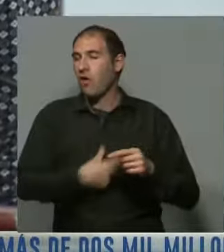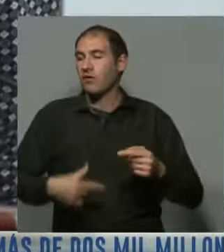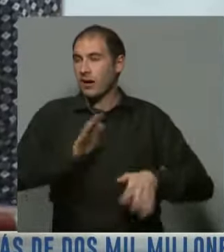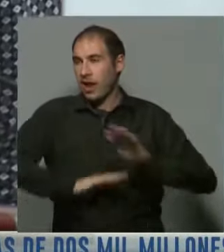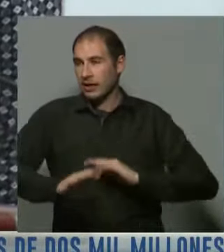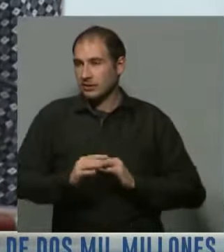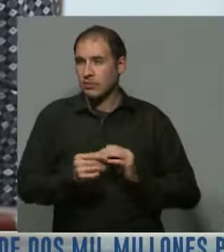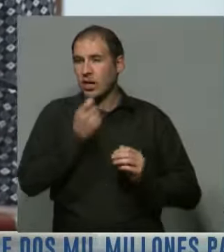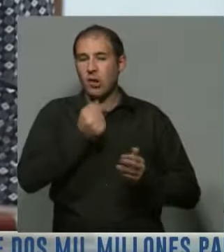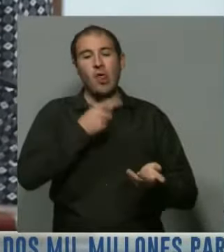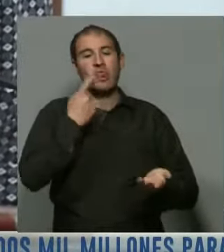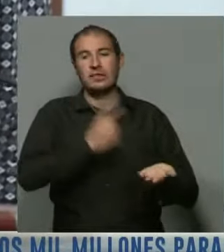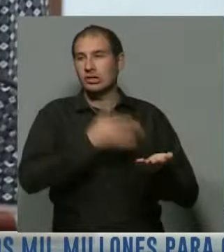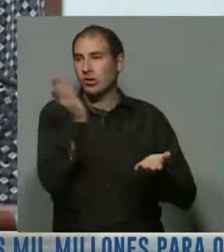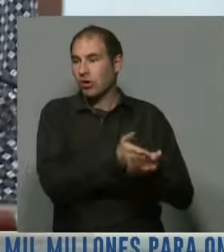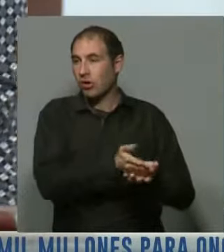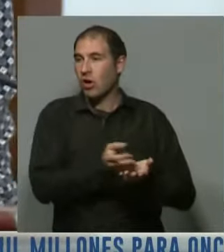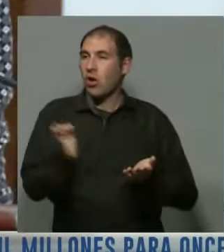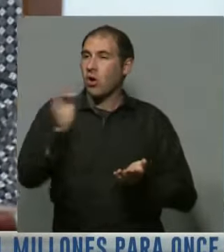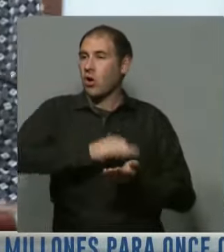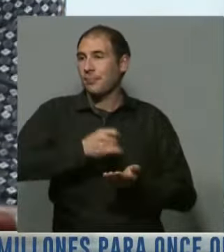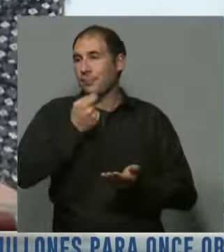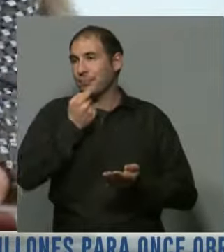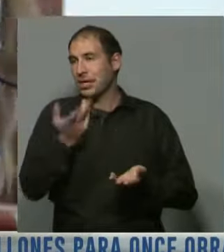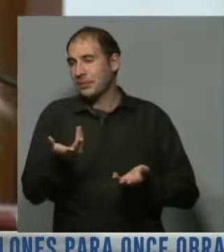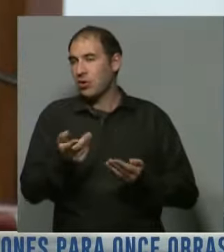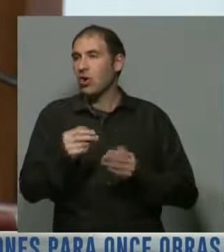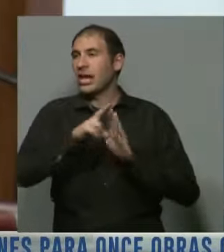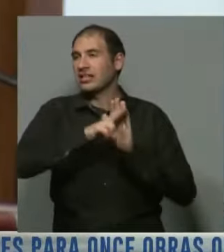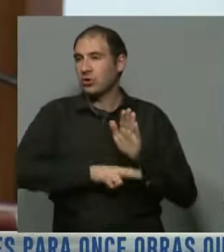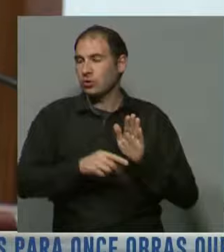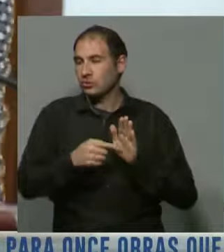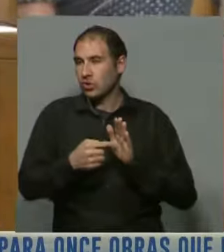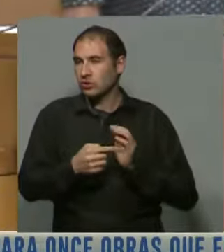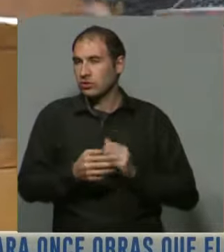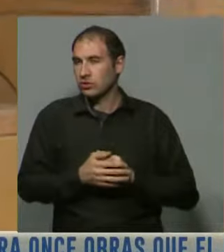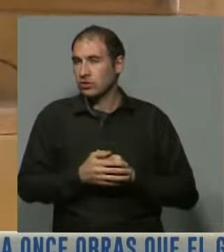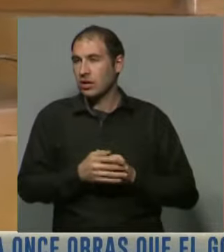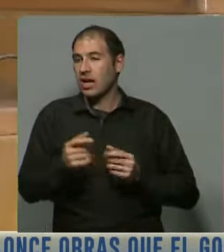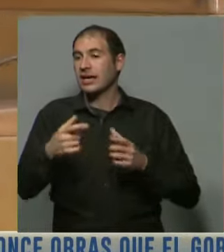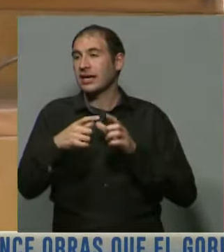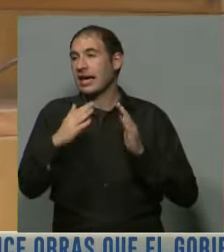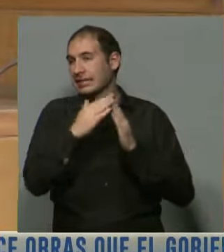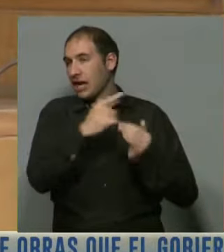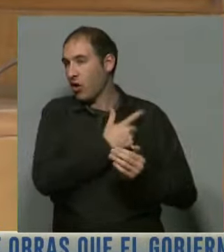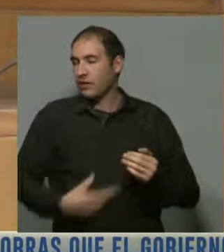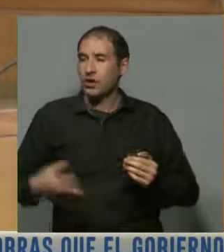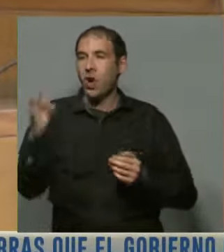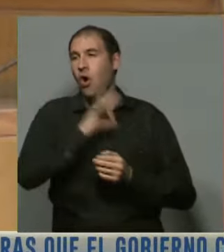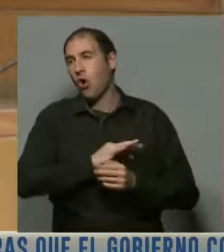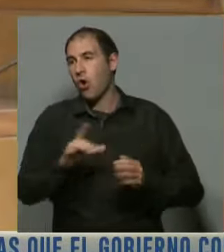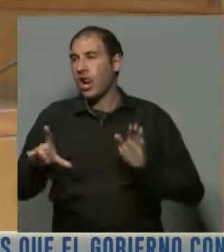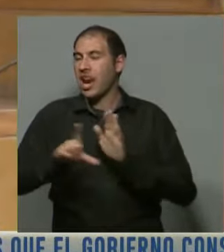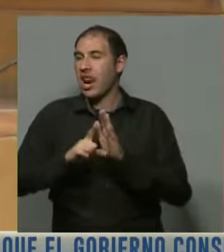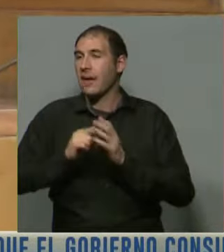tanto desde una sentencia hasta una resolución de la Casa de Gobierno o una ley